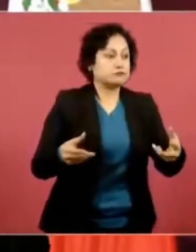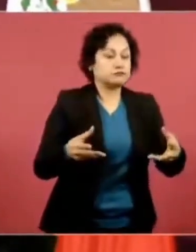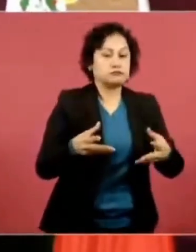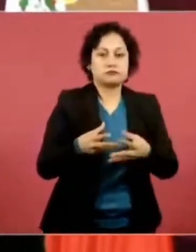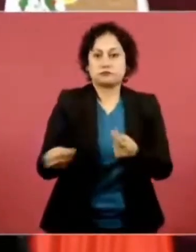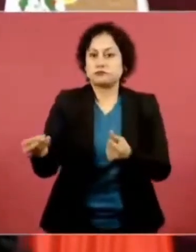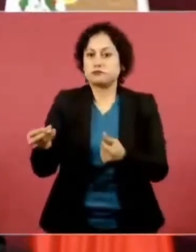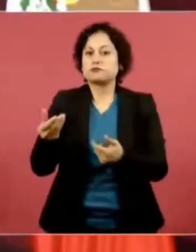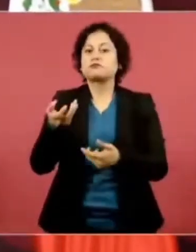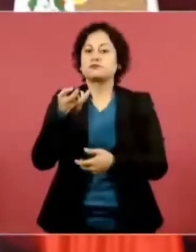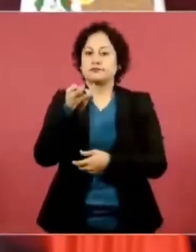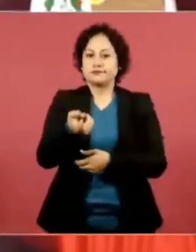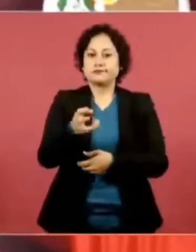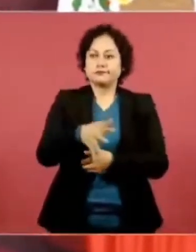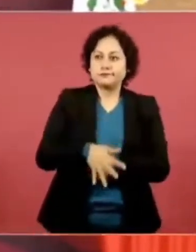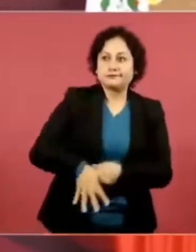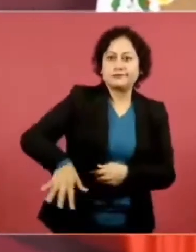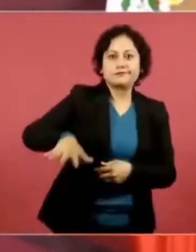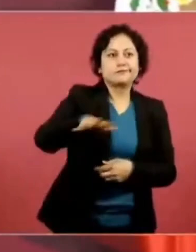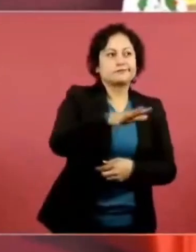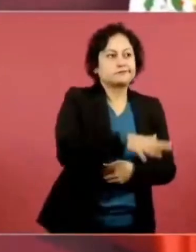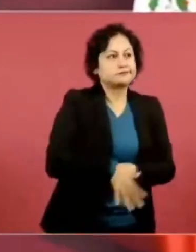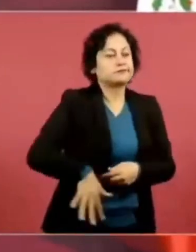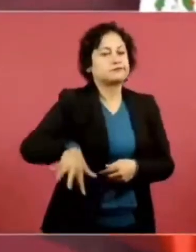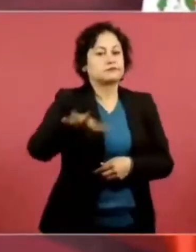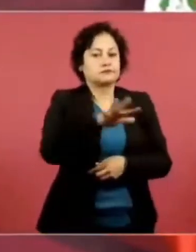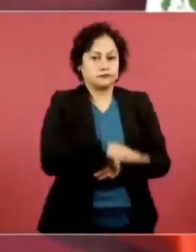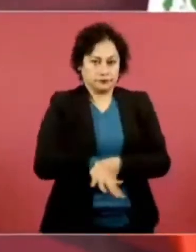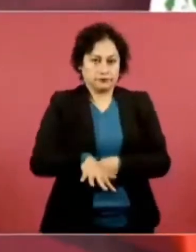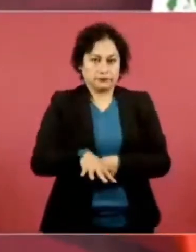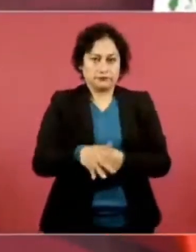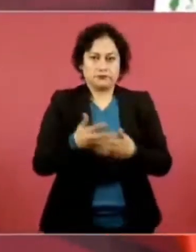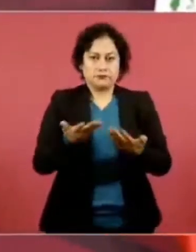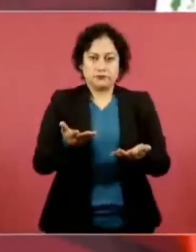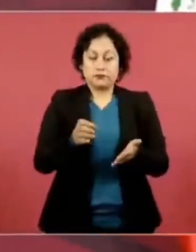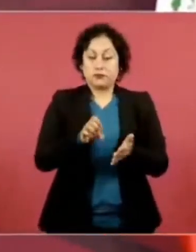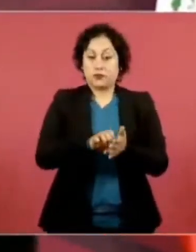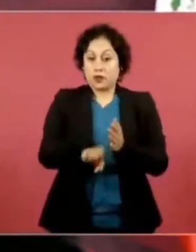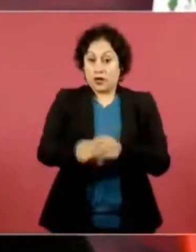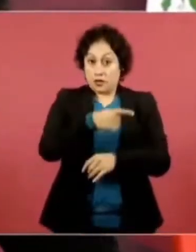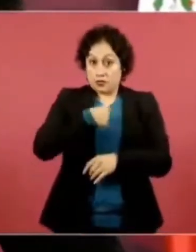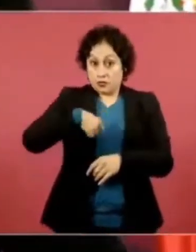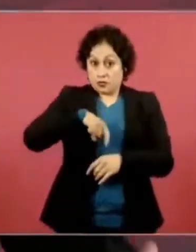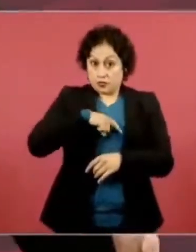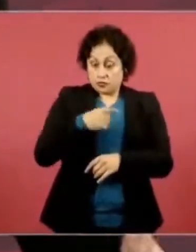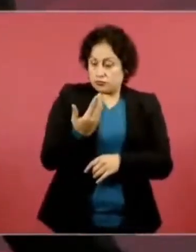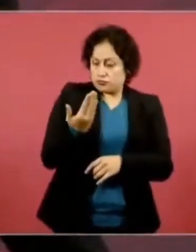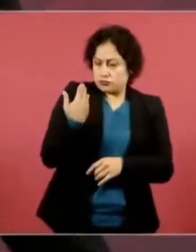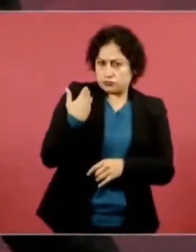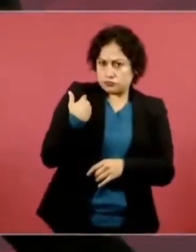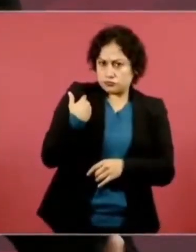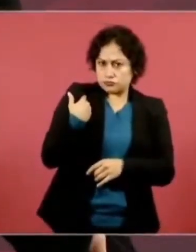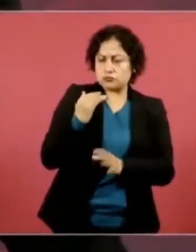tomamos la decisión hace algún tiempo de que todo el gobierno